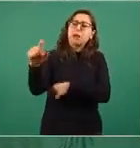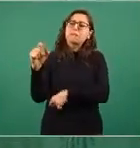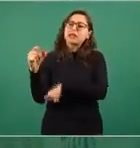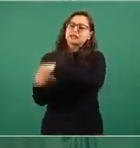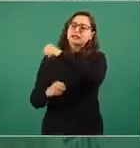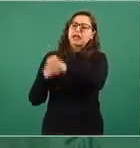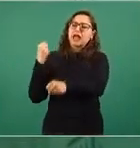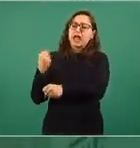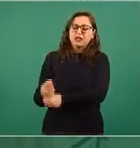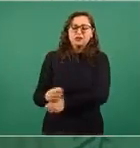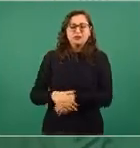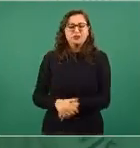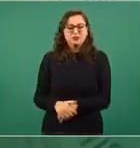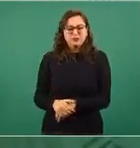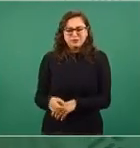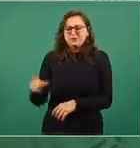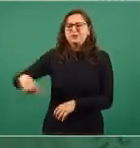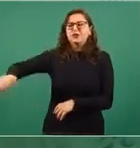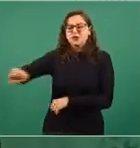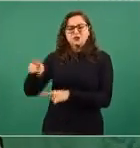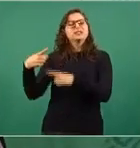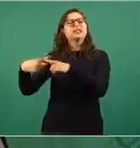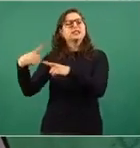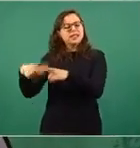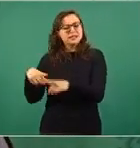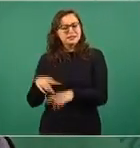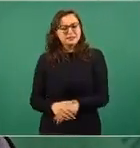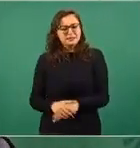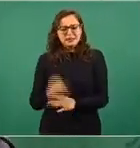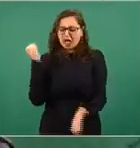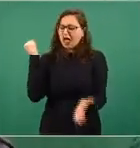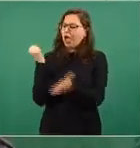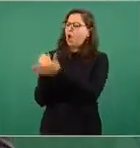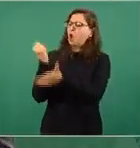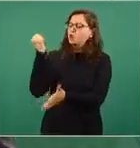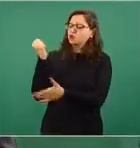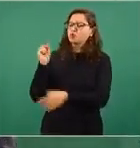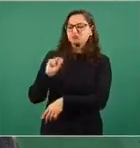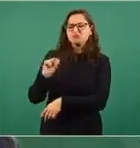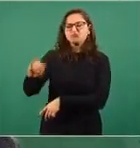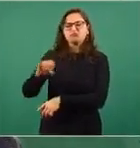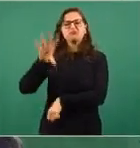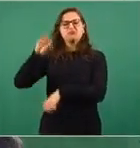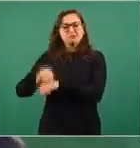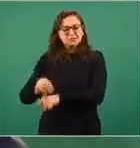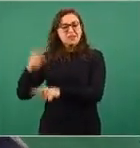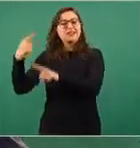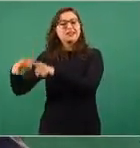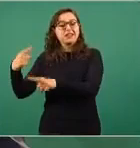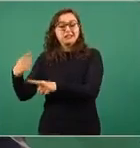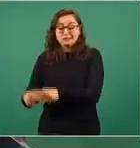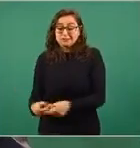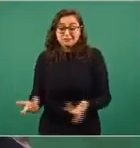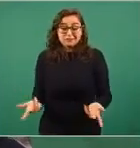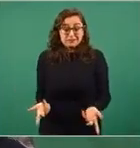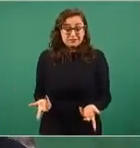¿Quiénes autorizaron esos atracos?